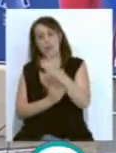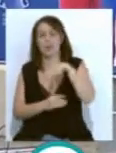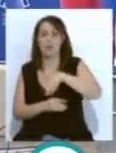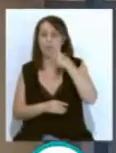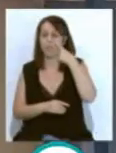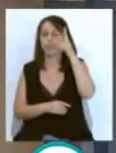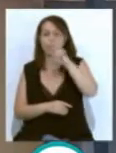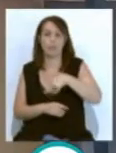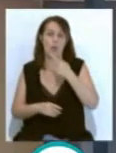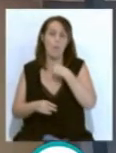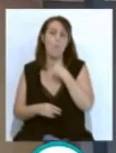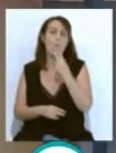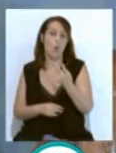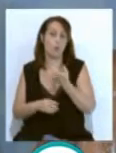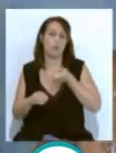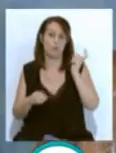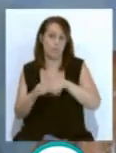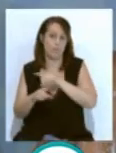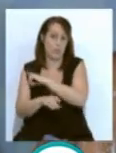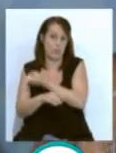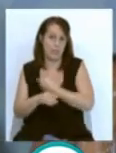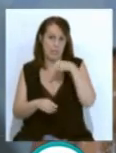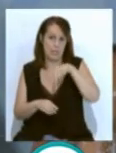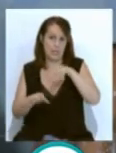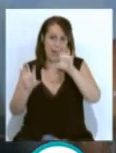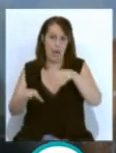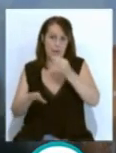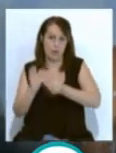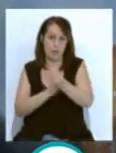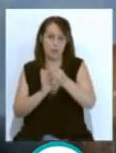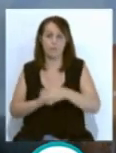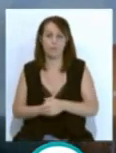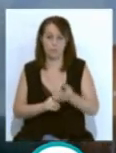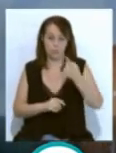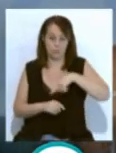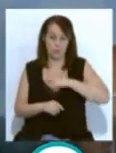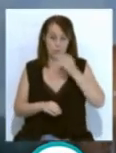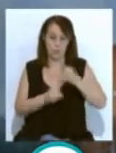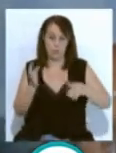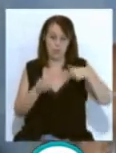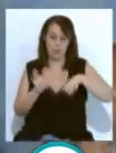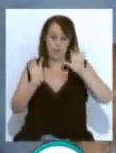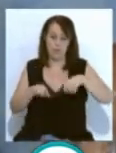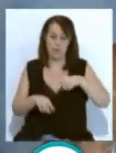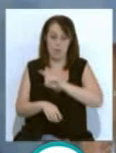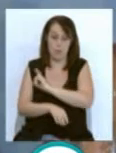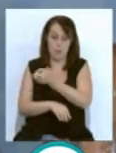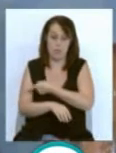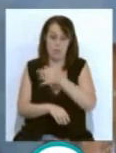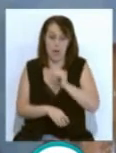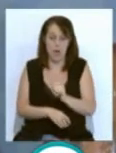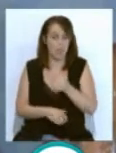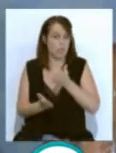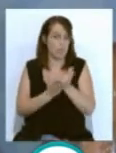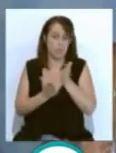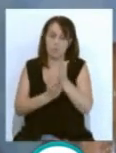reconocer y dar voz a las deportistas de Cádiz. Tenemos la suerte de tener deportistas muy buenos en Cádiz, en diferentes disciplinas